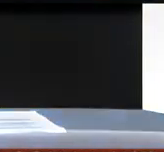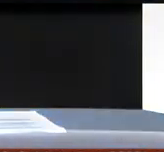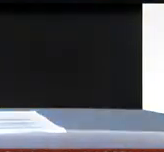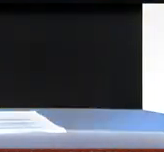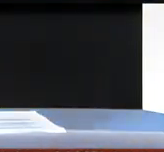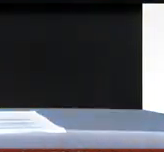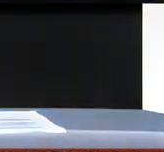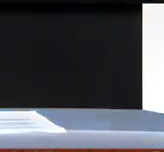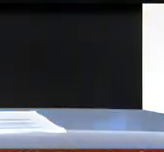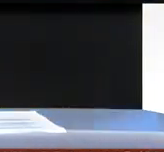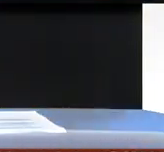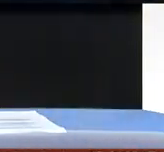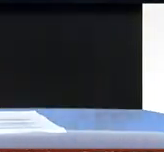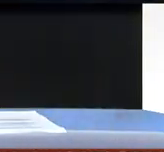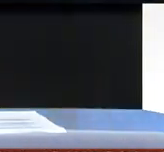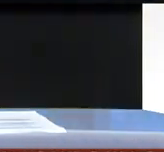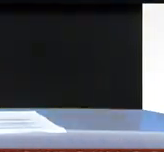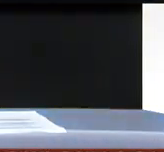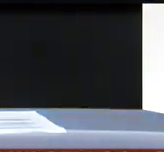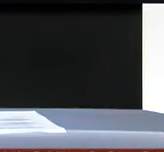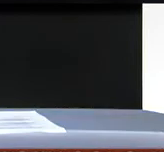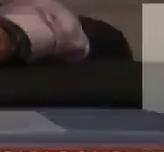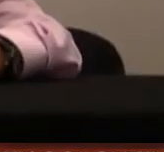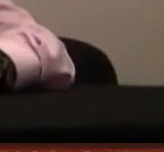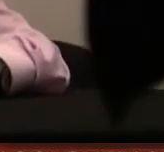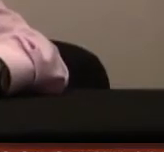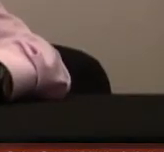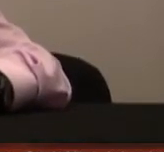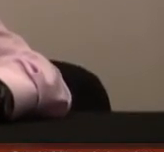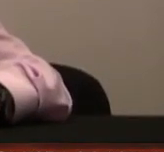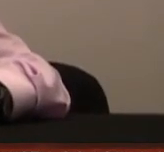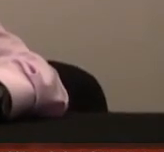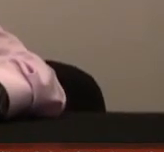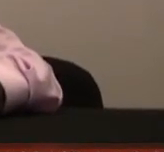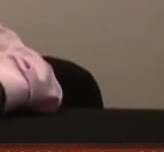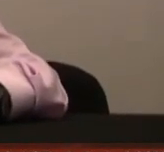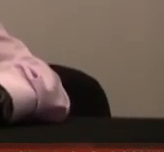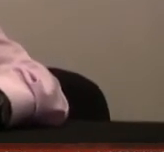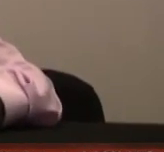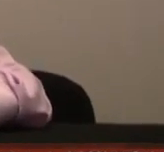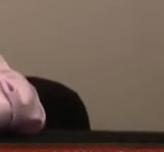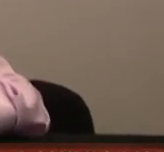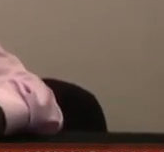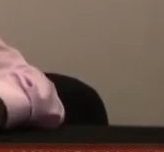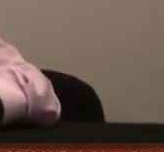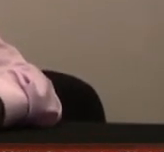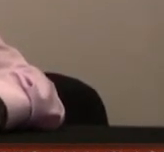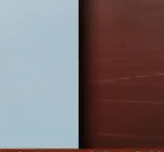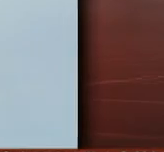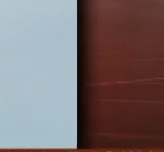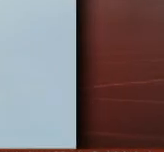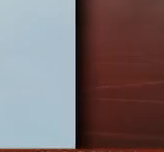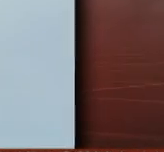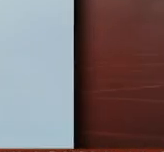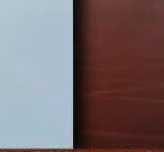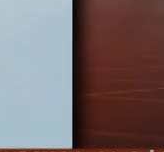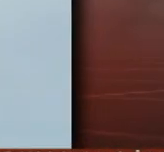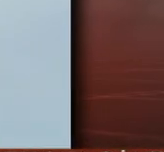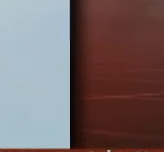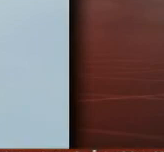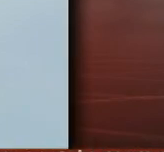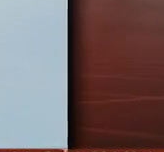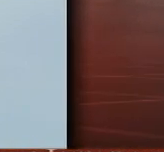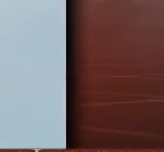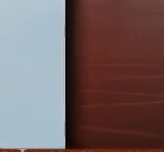Que en paz descanse. Lectores y escritores celebraron en el Palacio de Bellas Artes los 50 años de la publicación de la novela de perfil de José